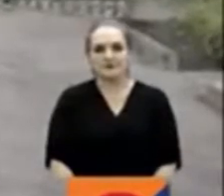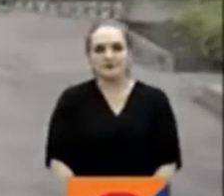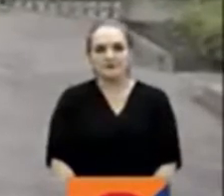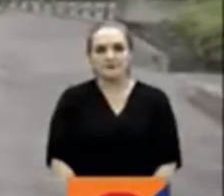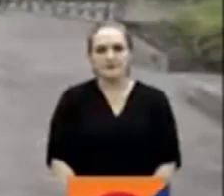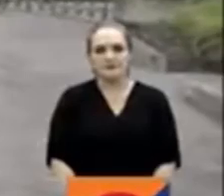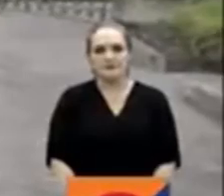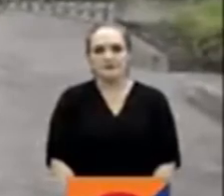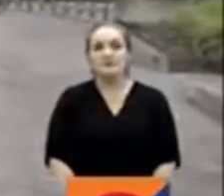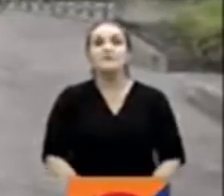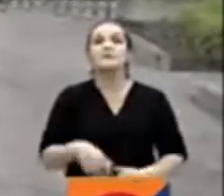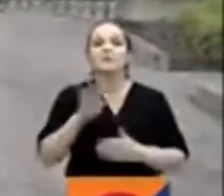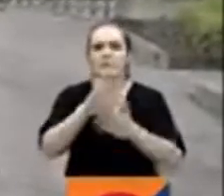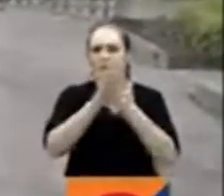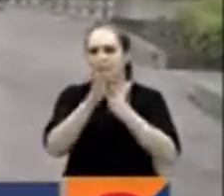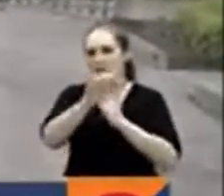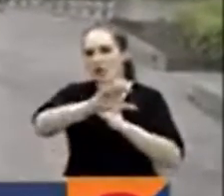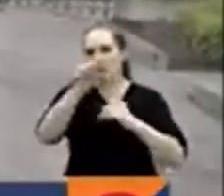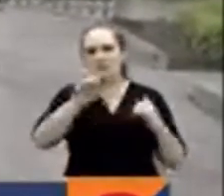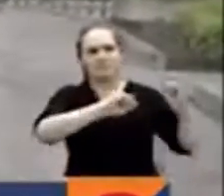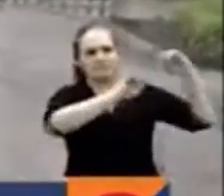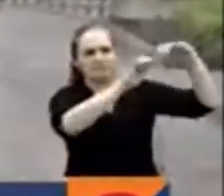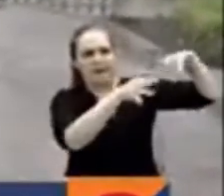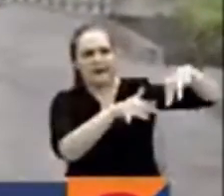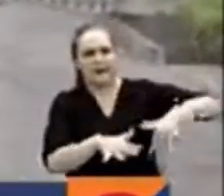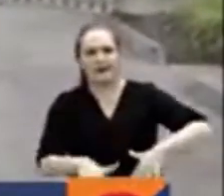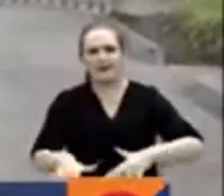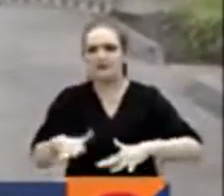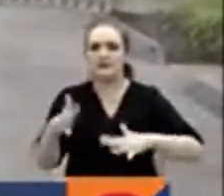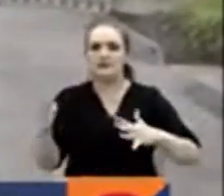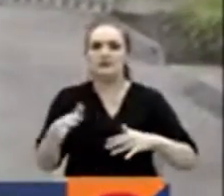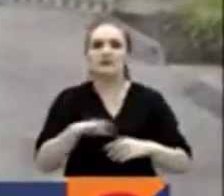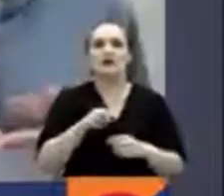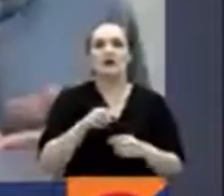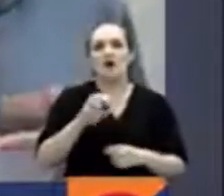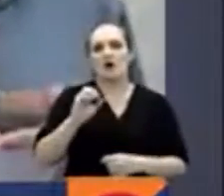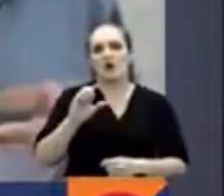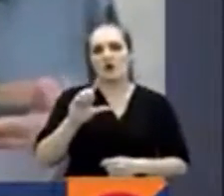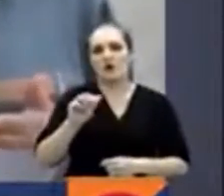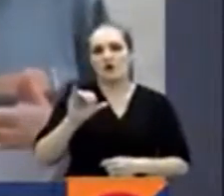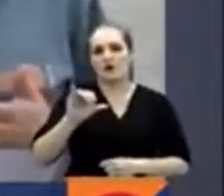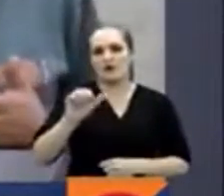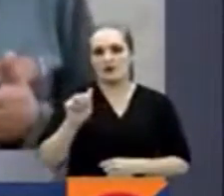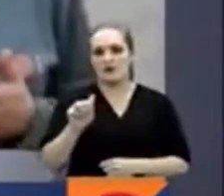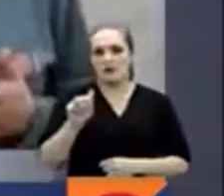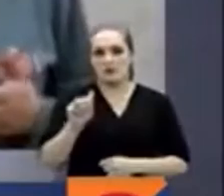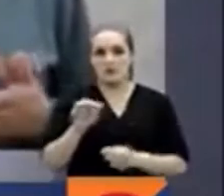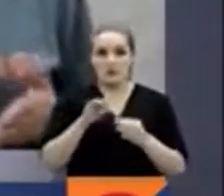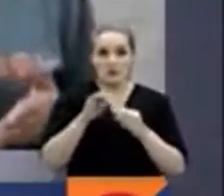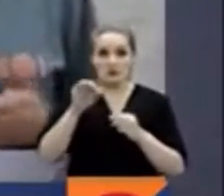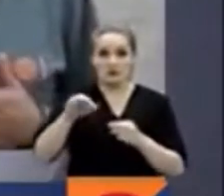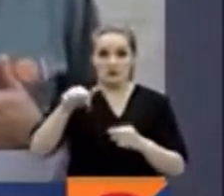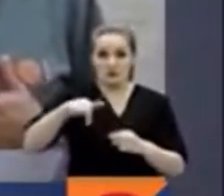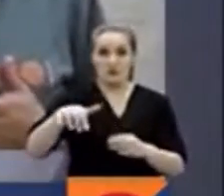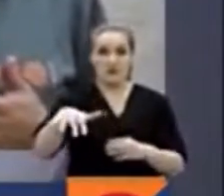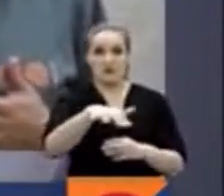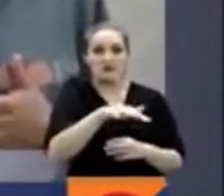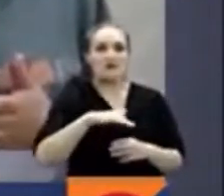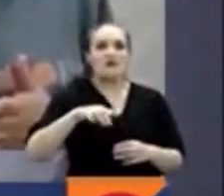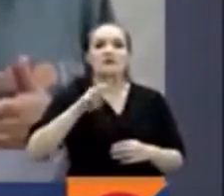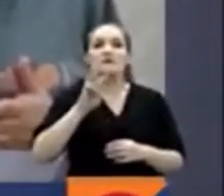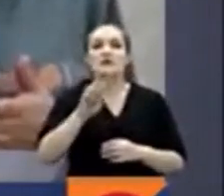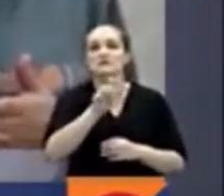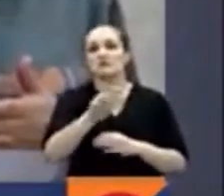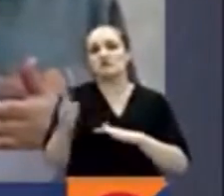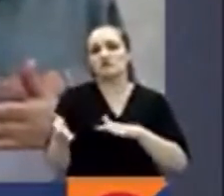El deslizamiento de tierra se presentó en la vereda Olaya del municipio de Arboleda donde lastimosamente tres personas perdieron la